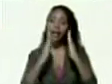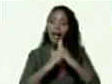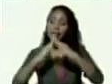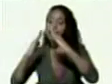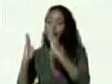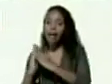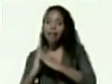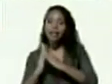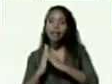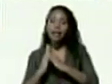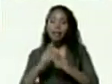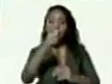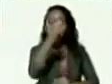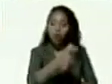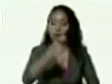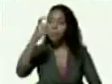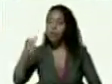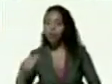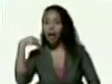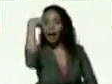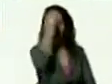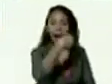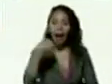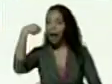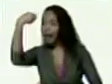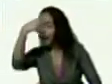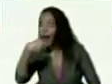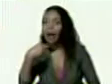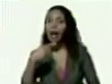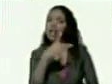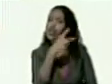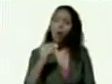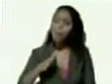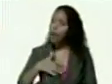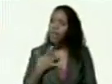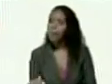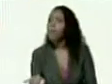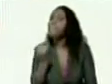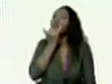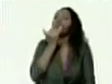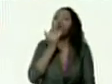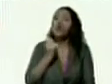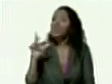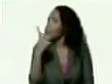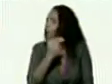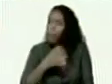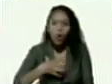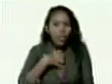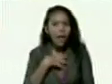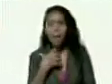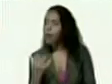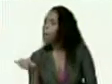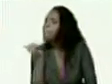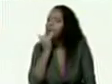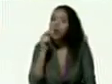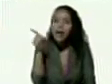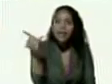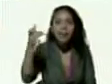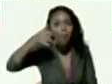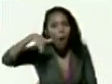caso por caso cara por cara y que no le podemos fallar no le podemos fallar a ese pueblo